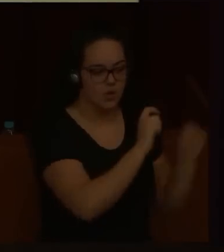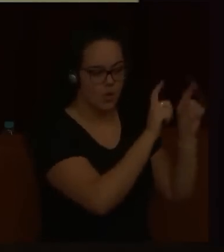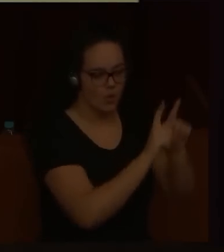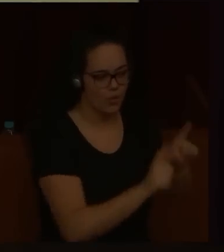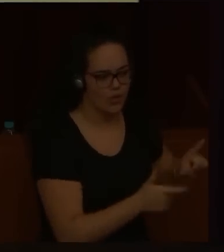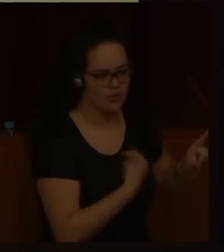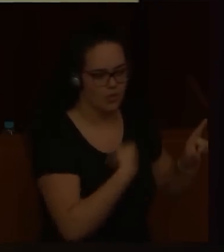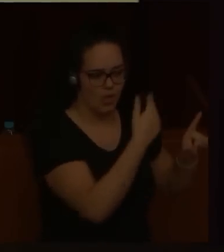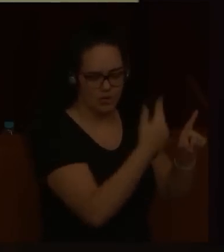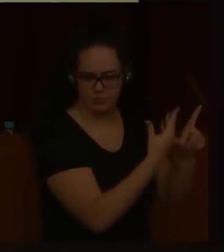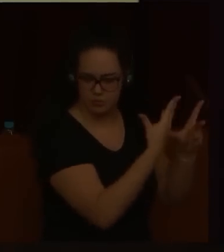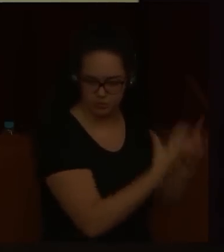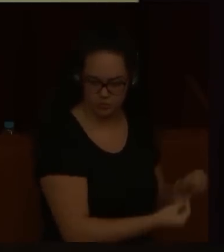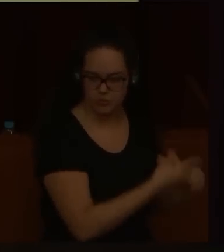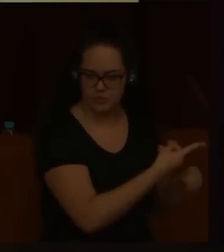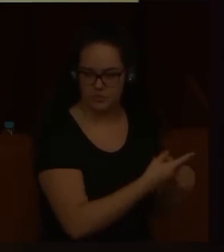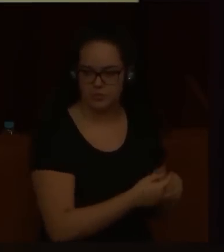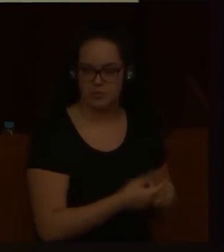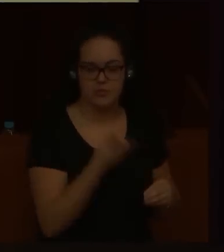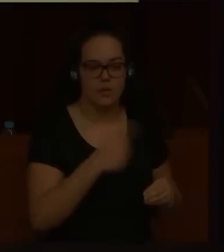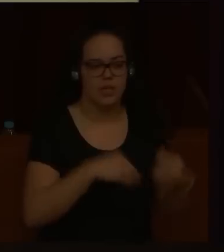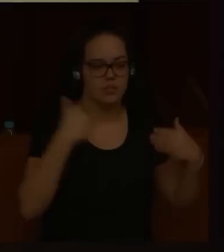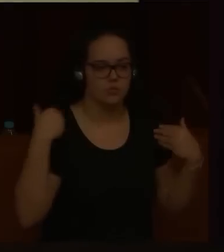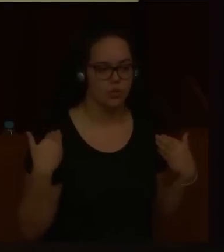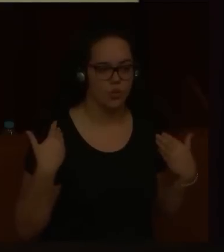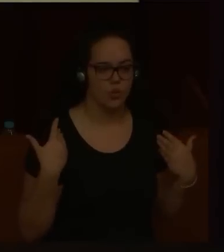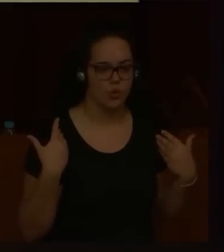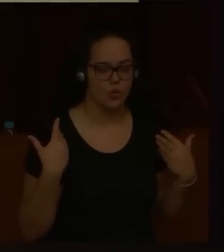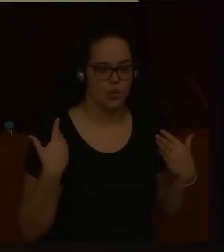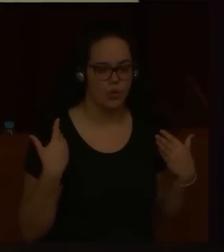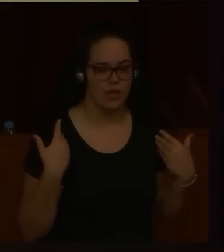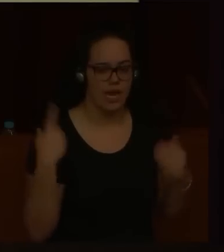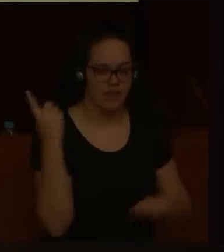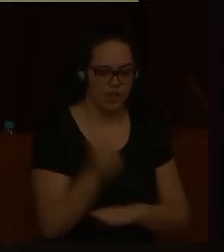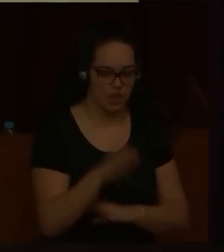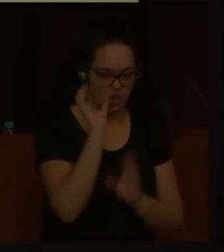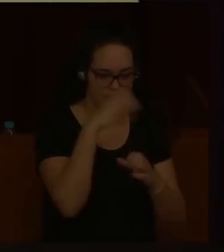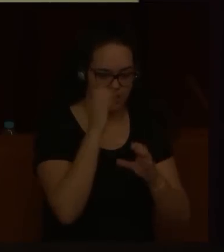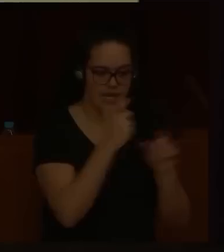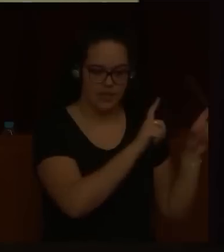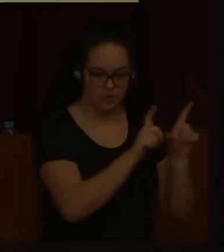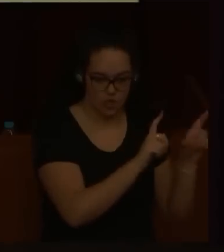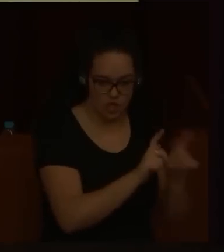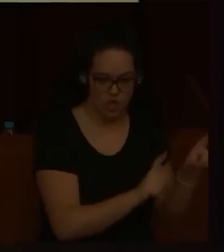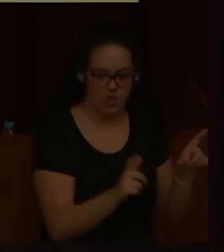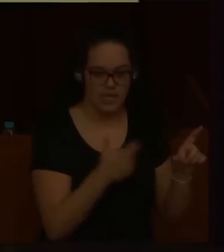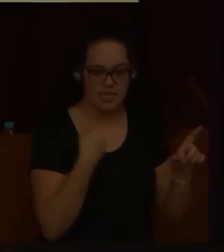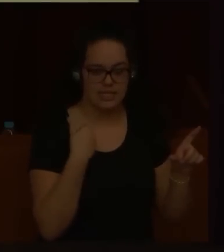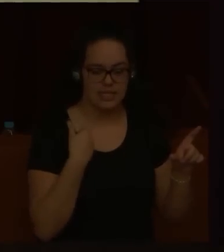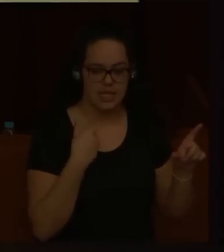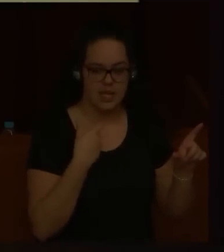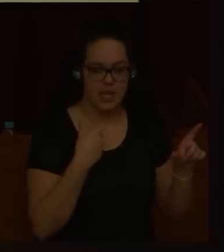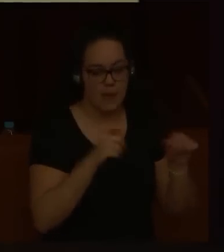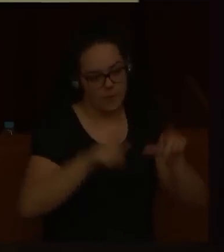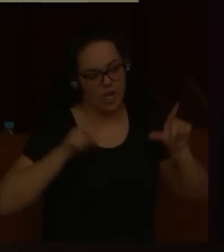importantísimo de sus cuadros. Asumió también la dirección científica de exposiciones dedicadas a otros